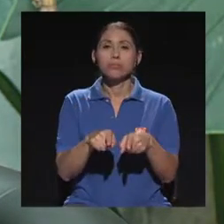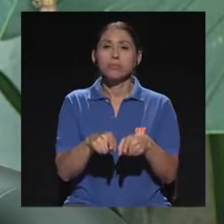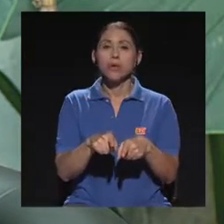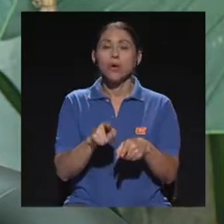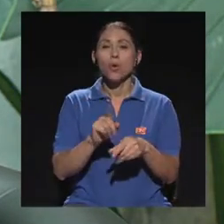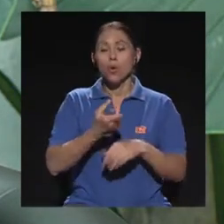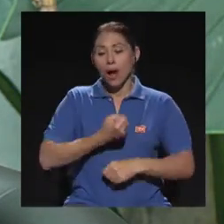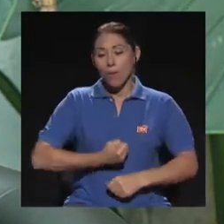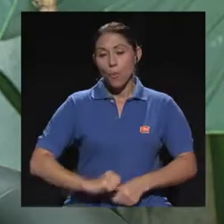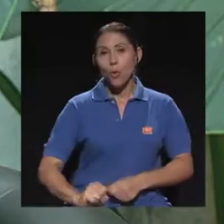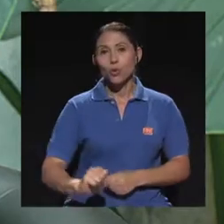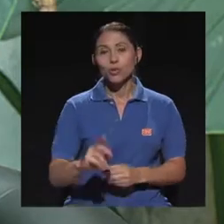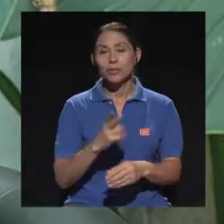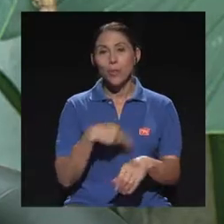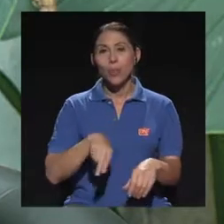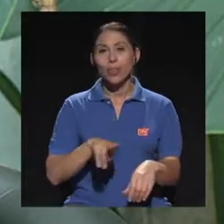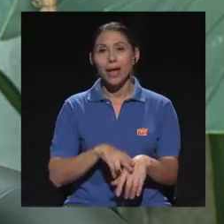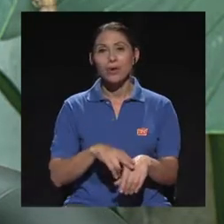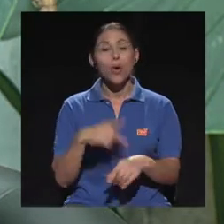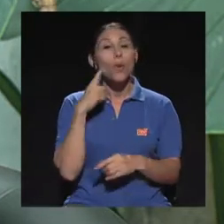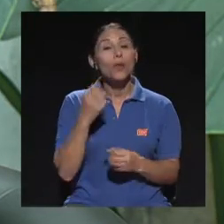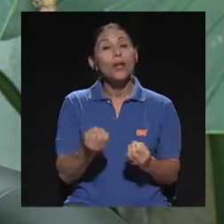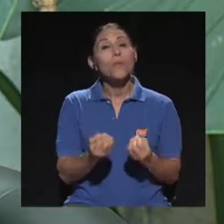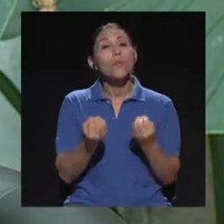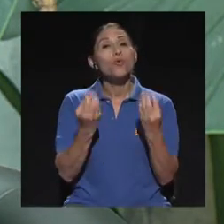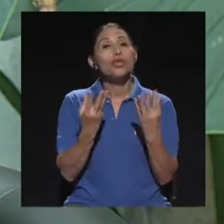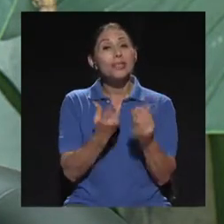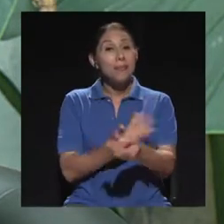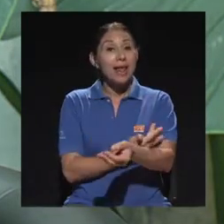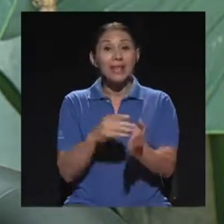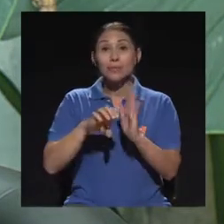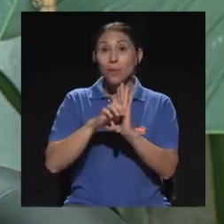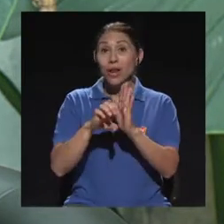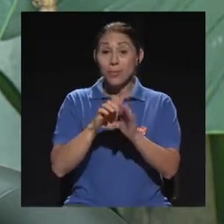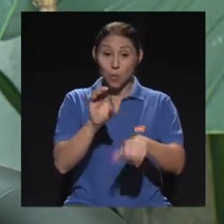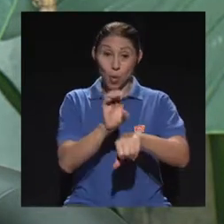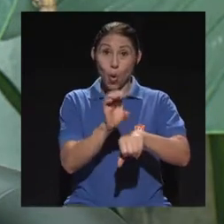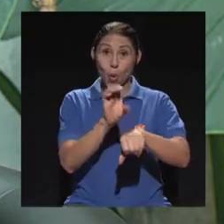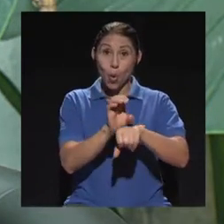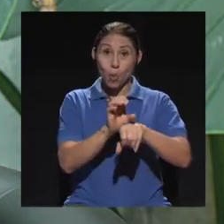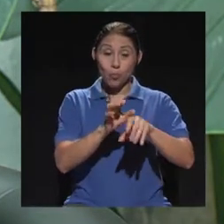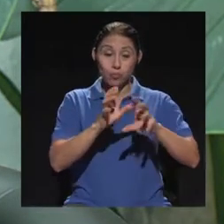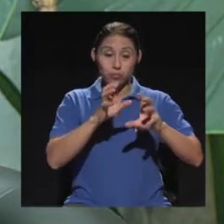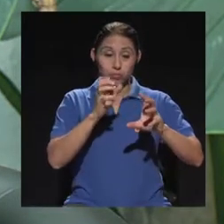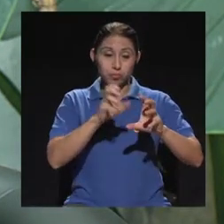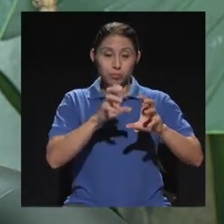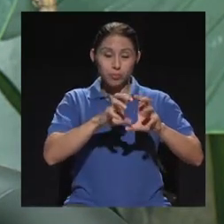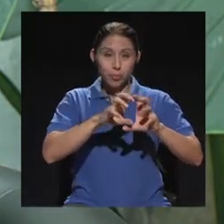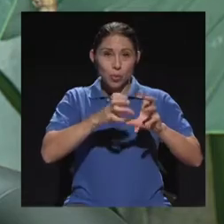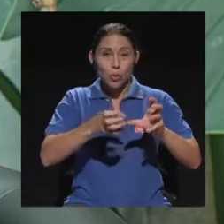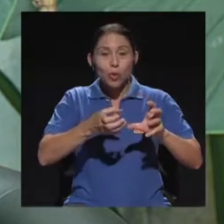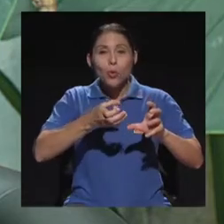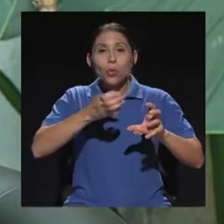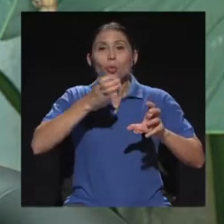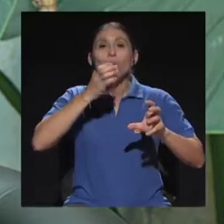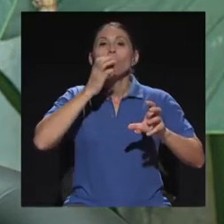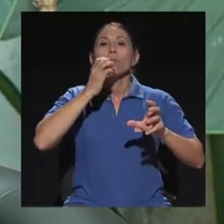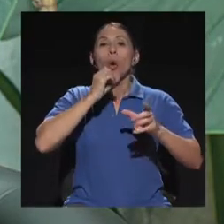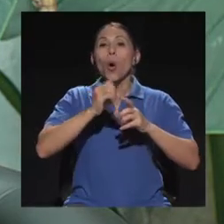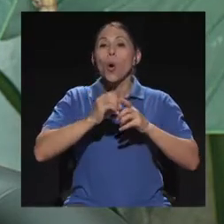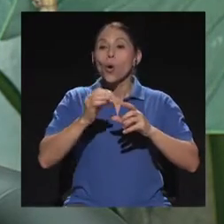un aborto espontáneo. Porque hay muchas plantas, por ejemplo, el agua de coco, o el coco, sobre todo lo que es comer coco,